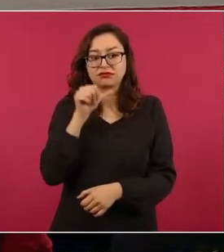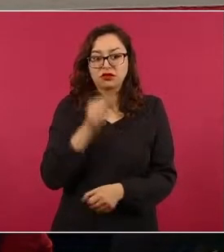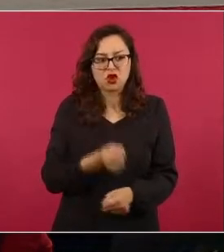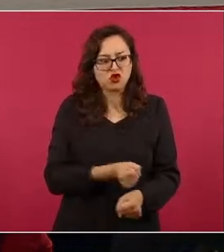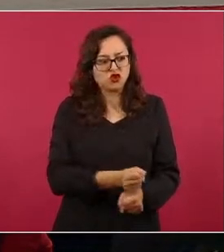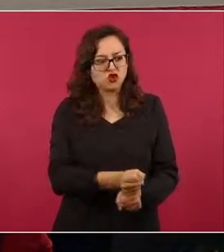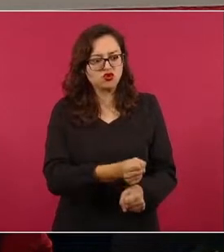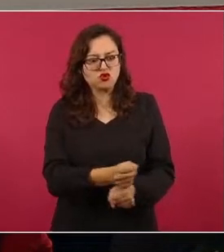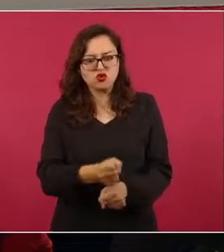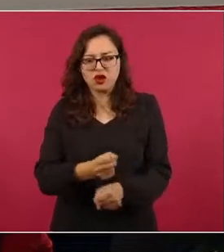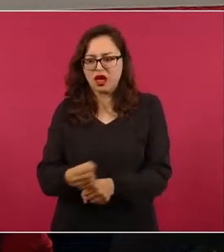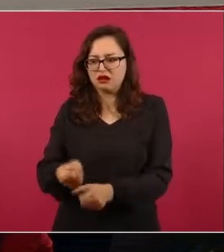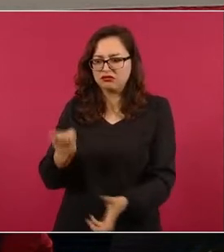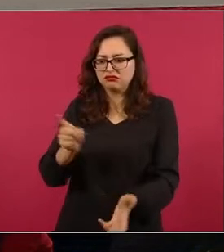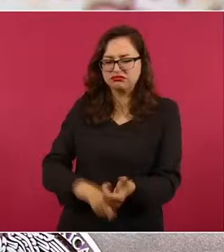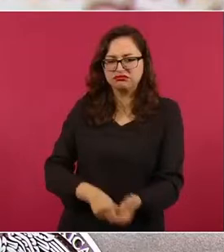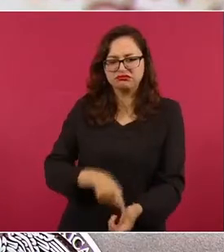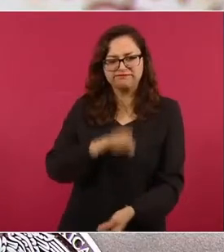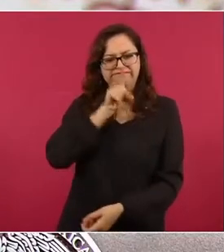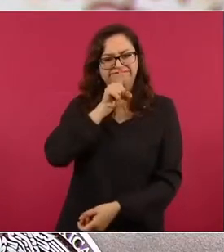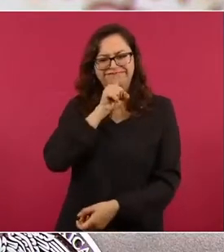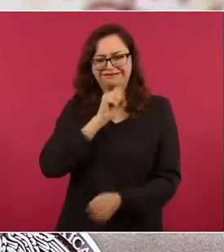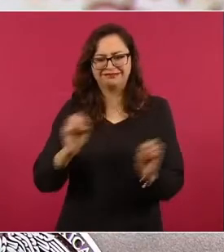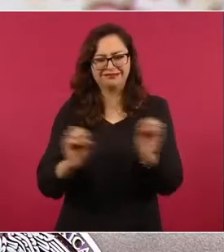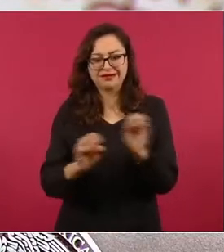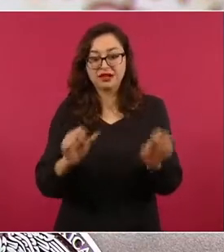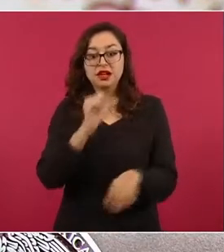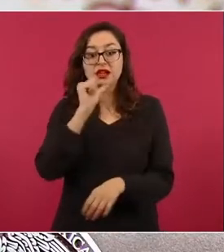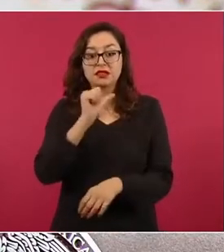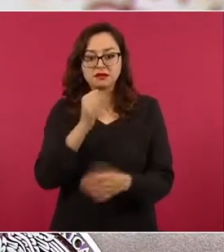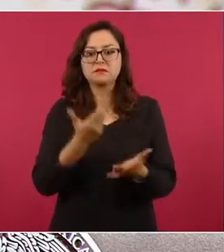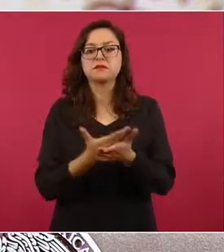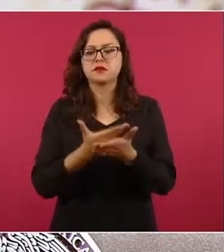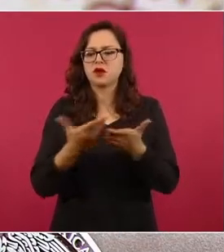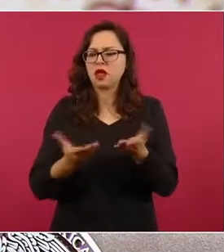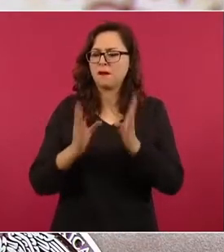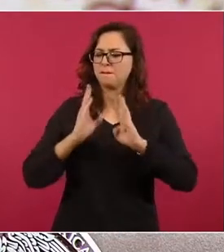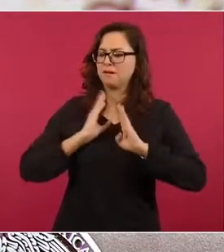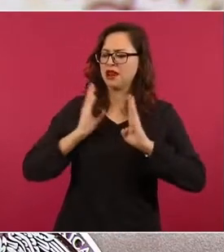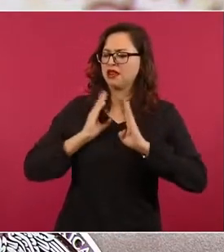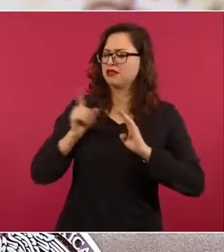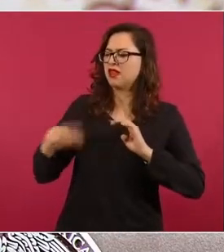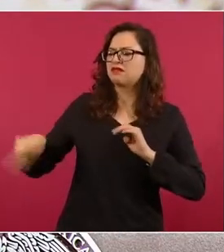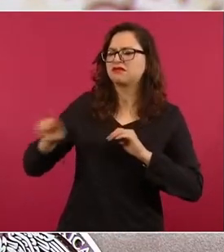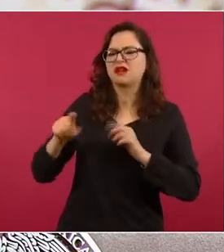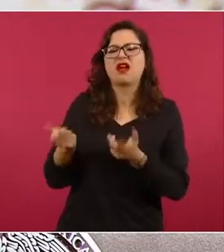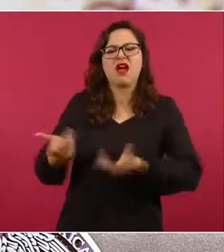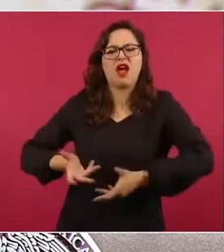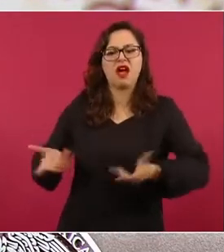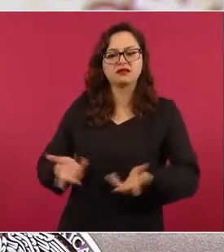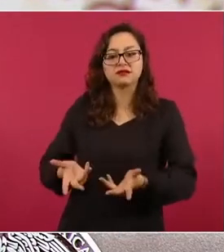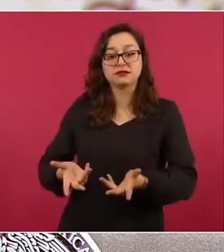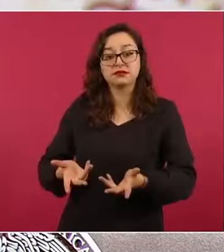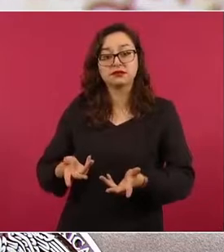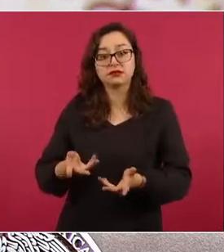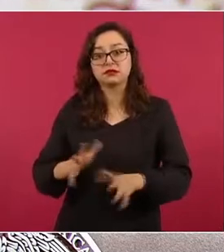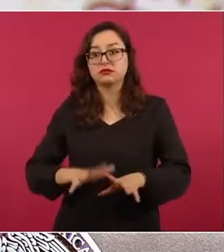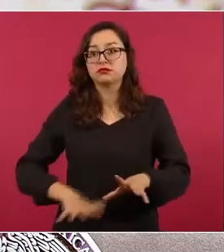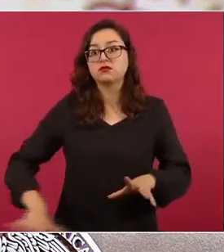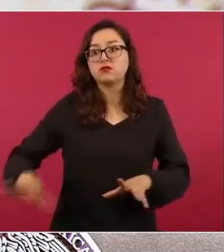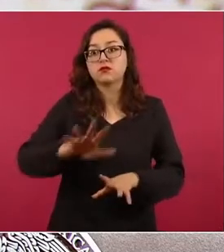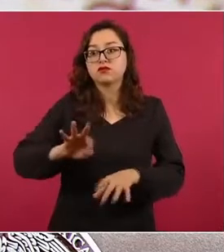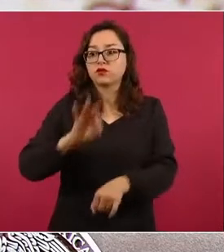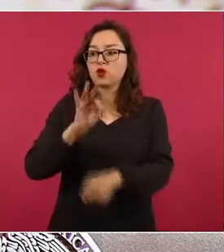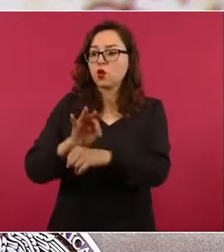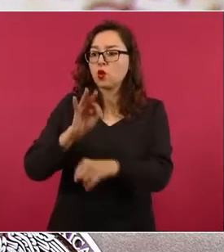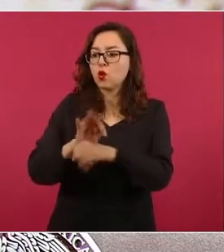de seguridad pública, respetando los derechos humanos y trabajando para la sociedad. Ya no se usa a